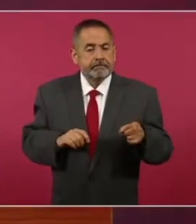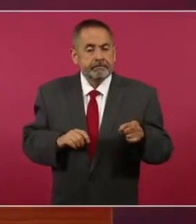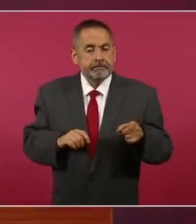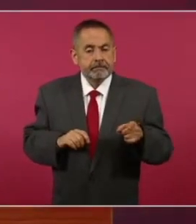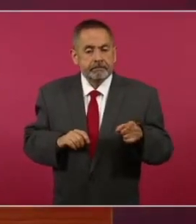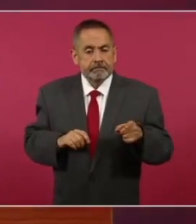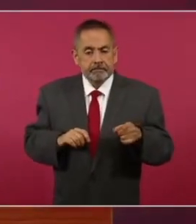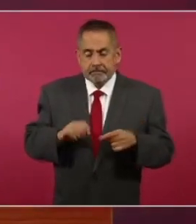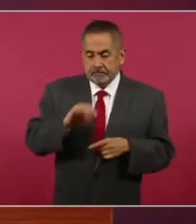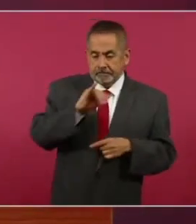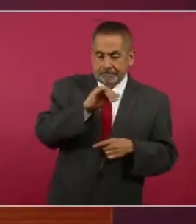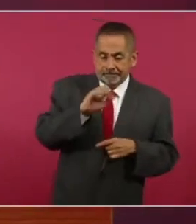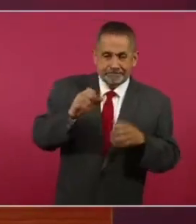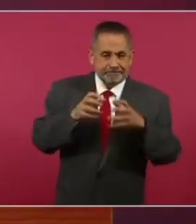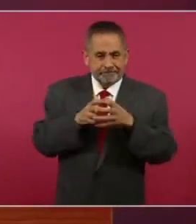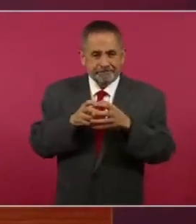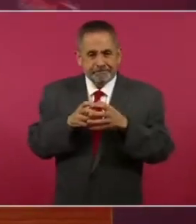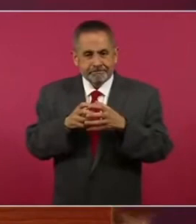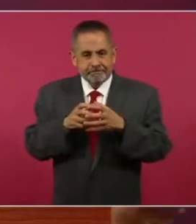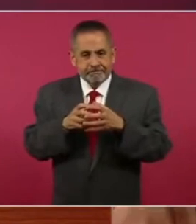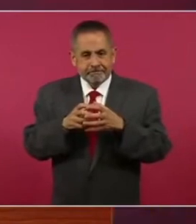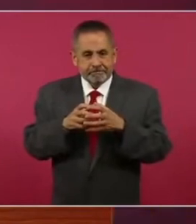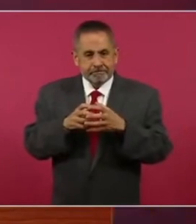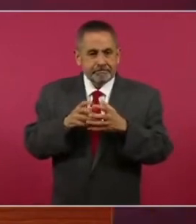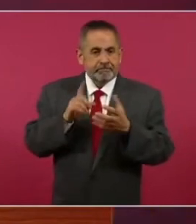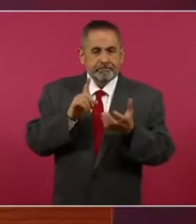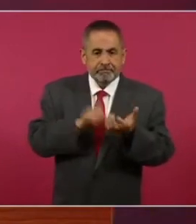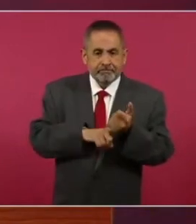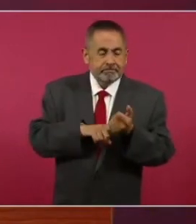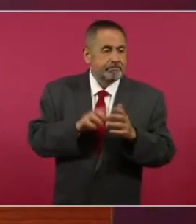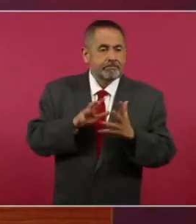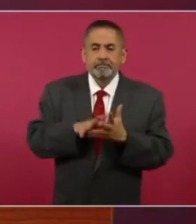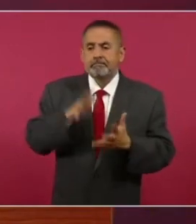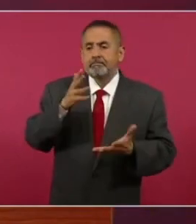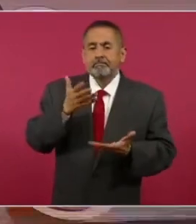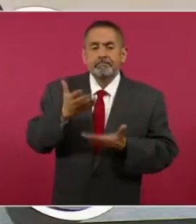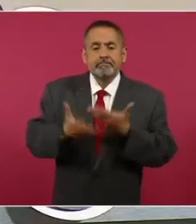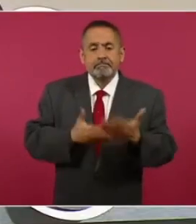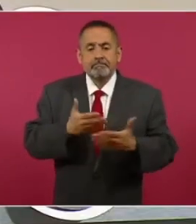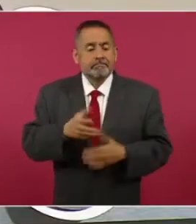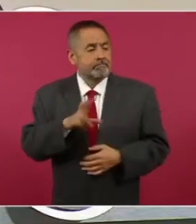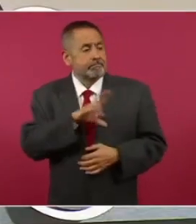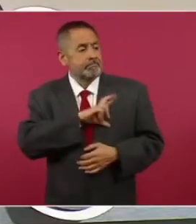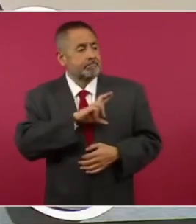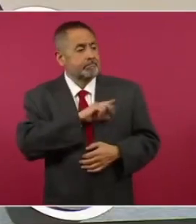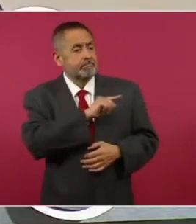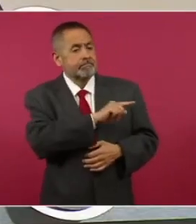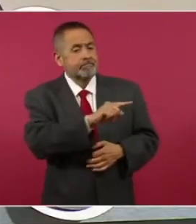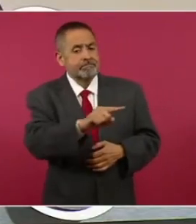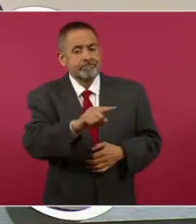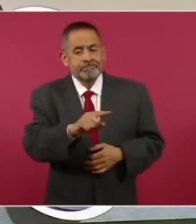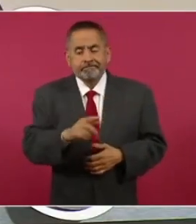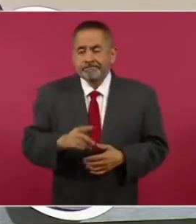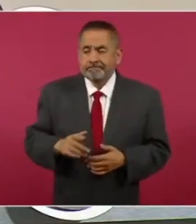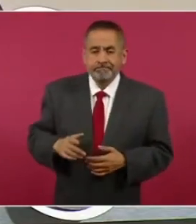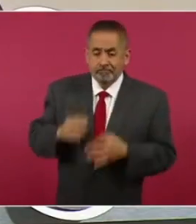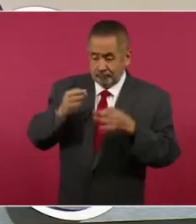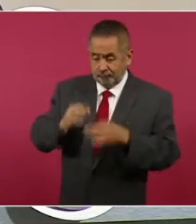Issste y es un cascarón que tiene la mayoría de los servicios particulares. Entonces,